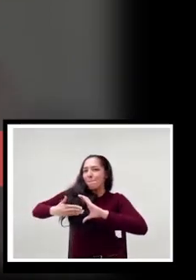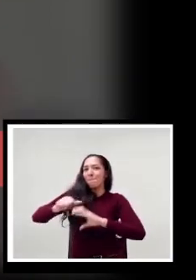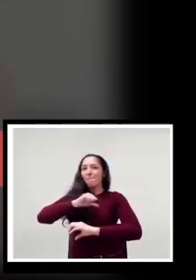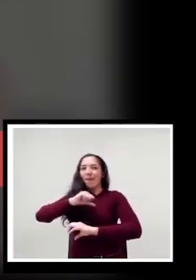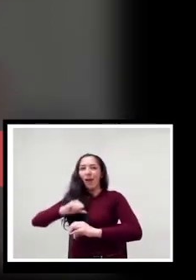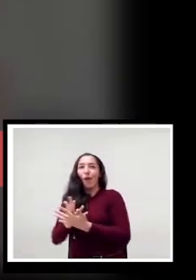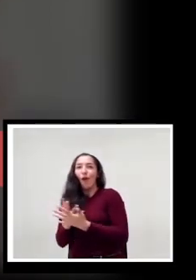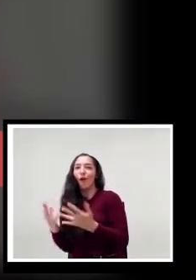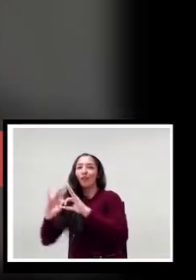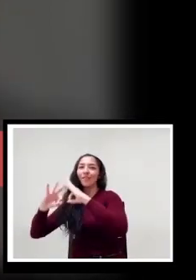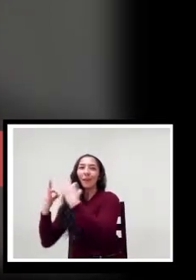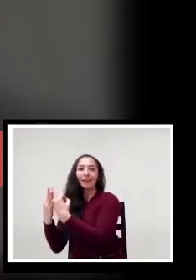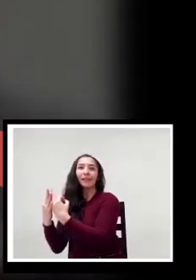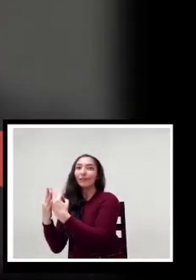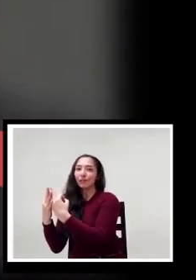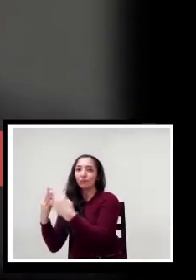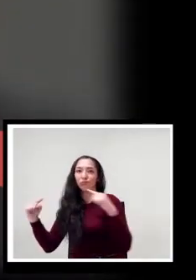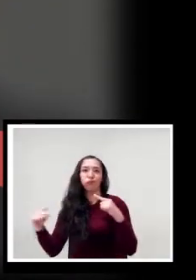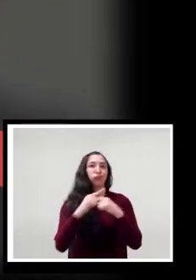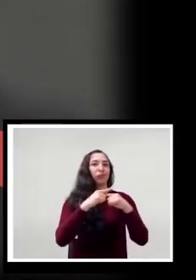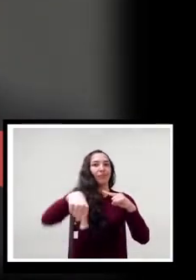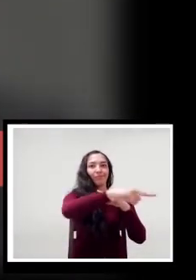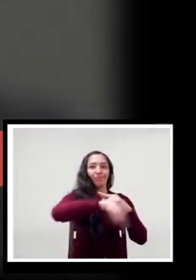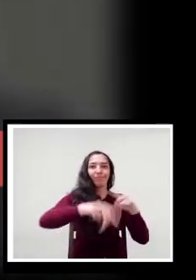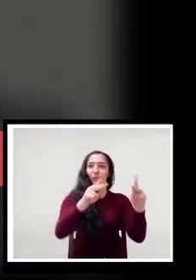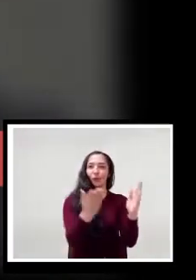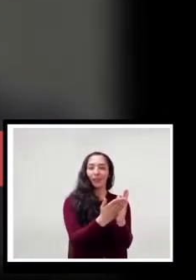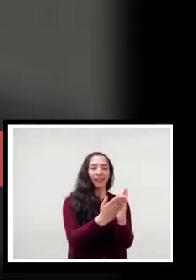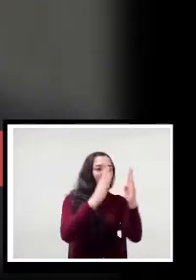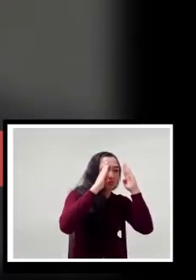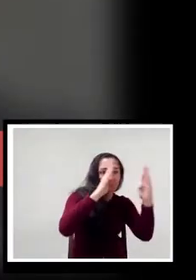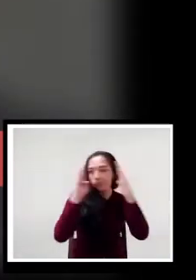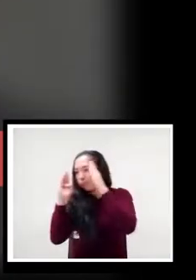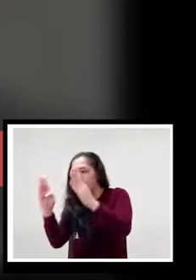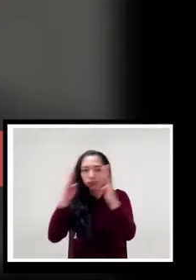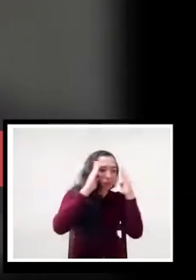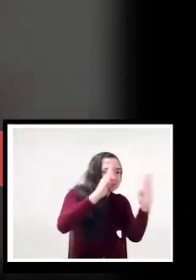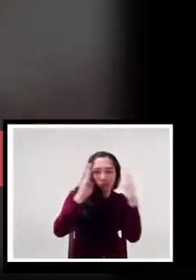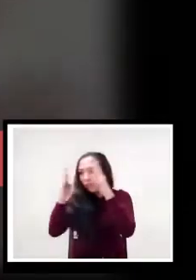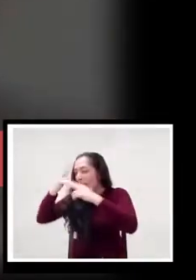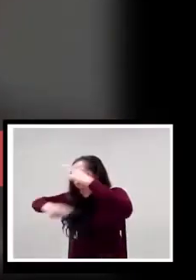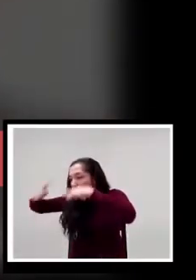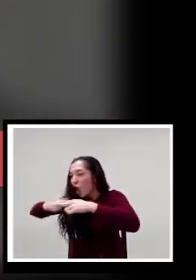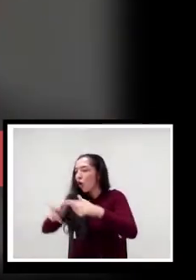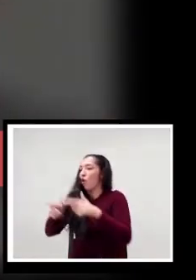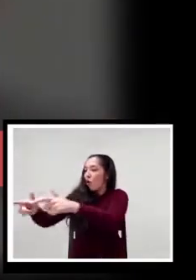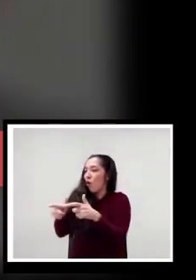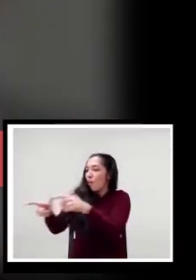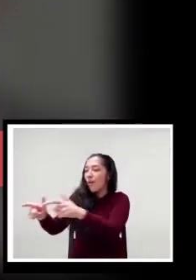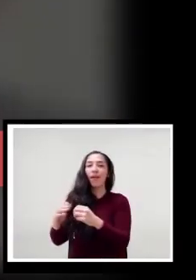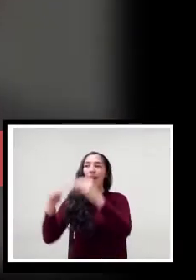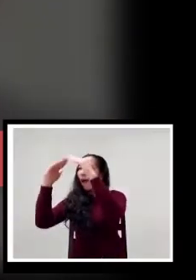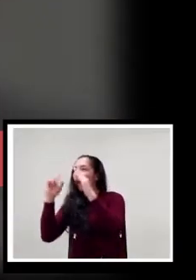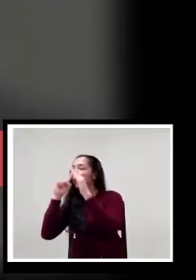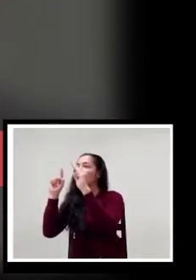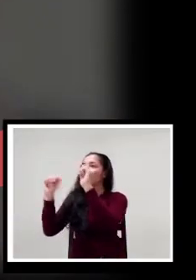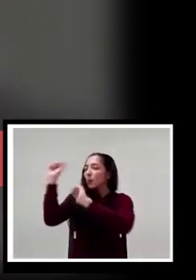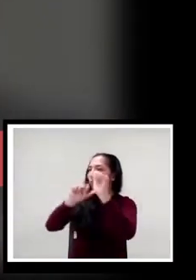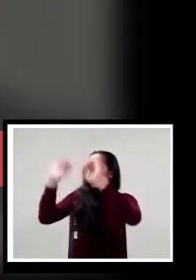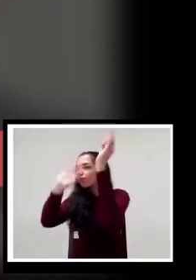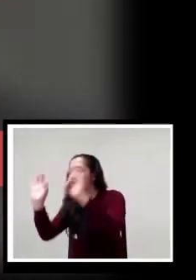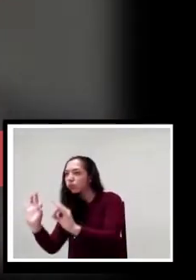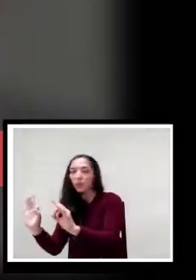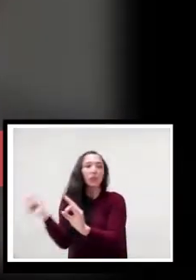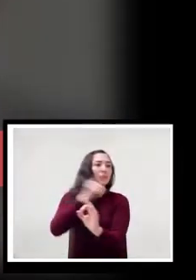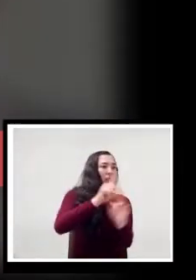entreveran con atender también a nuestros estudiantes mientras se atienden a los hijos, mientras se